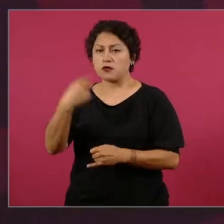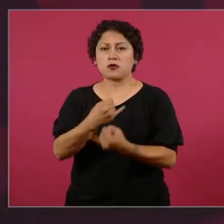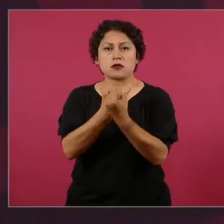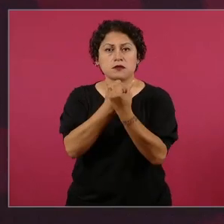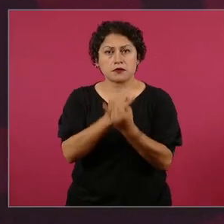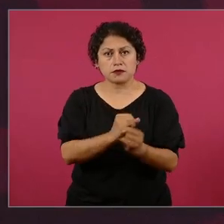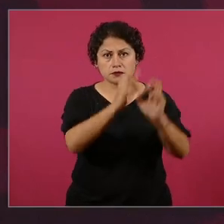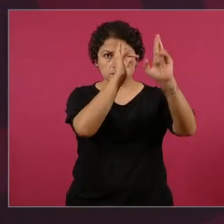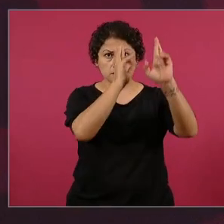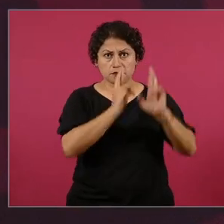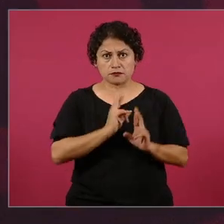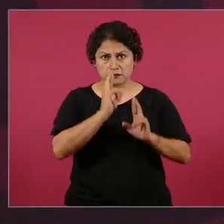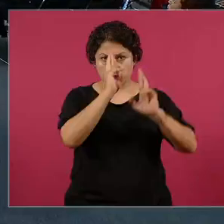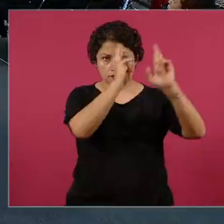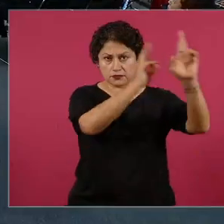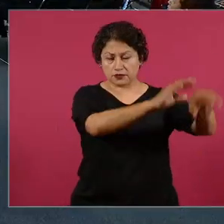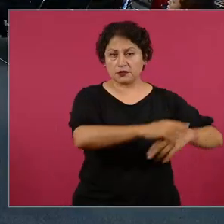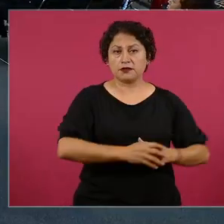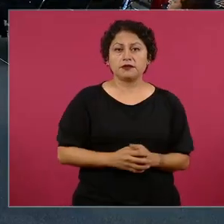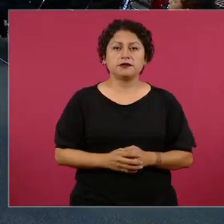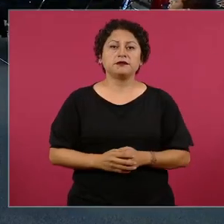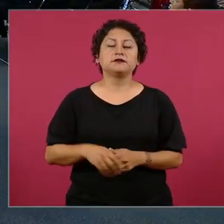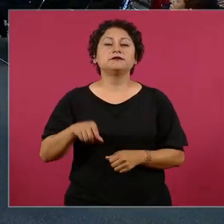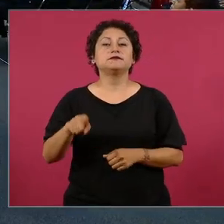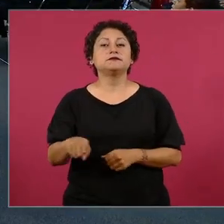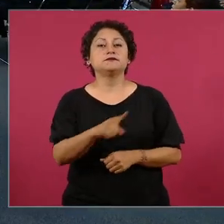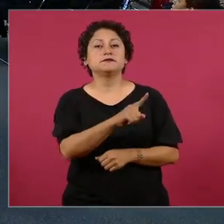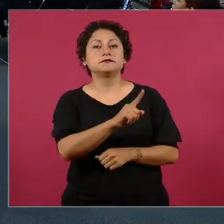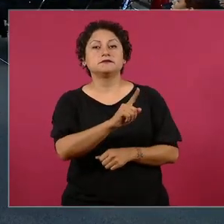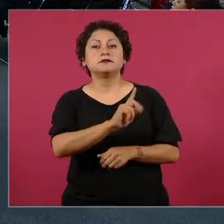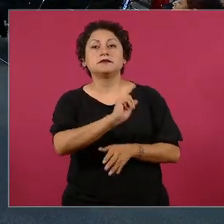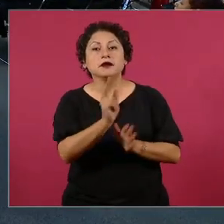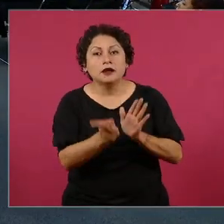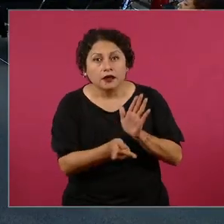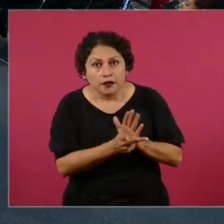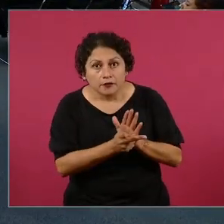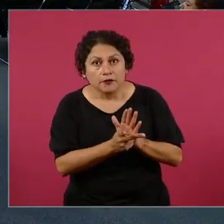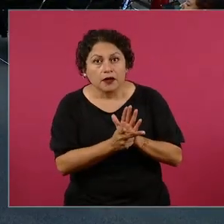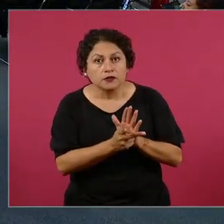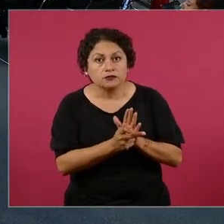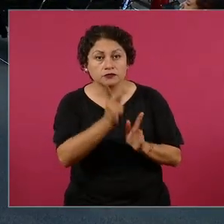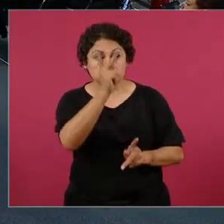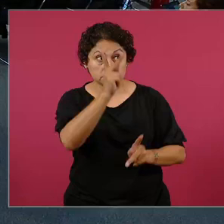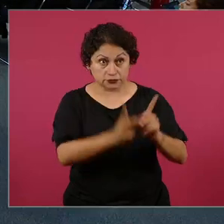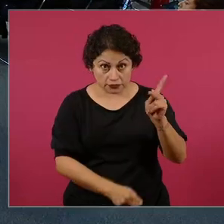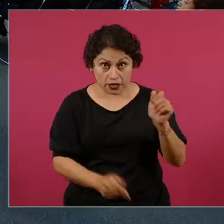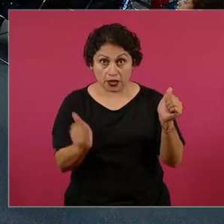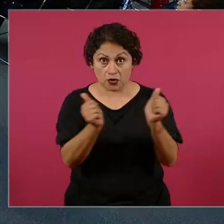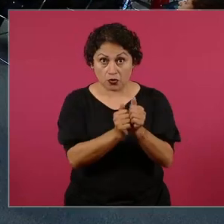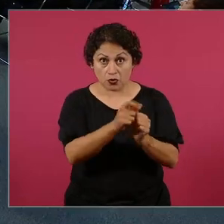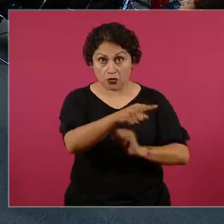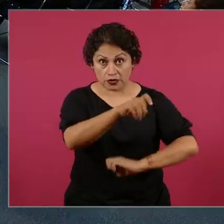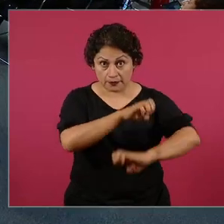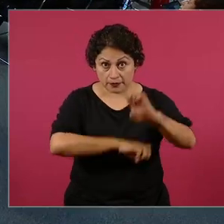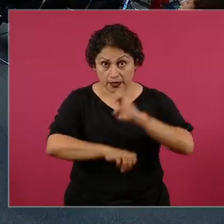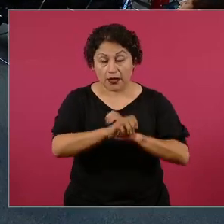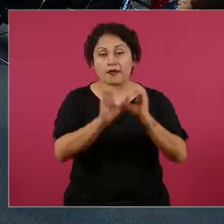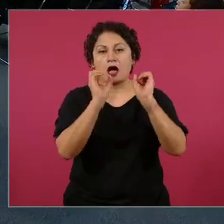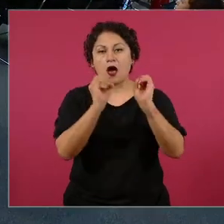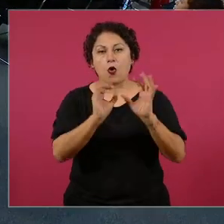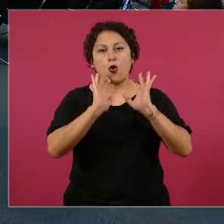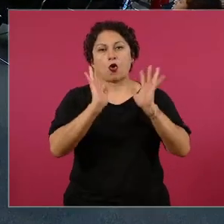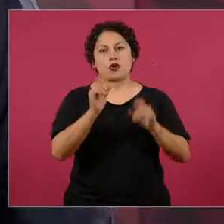la pausa es con las embajadas presidente o con los gobiernos la pausa es con las embajadas o con directamente ya con los gobiernos